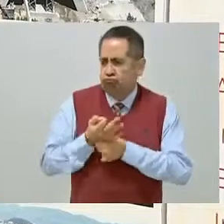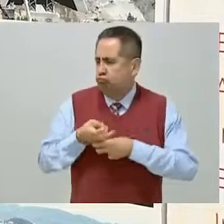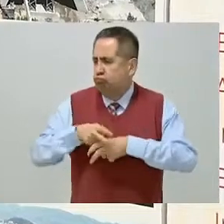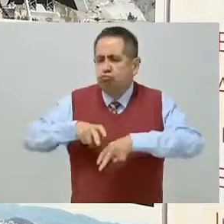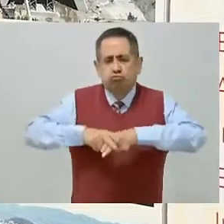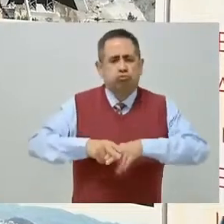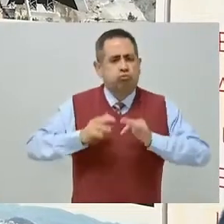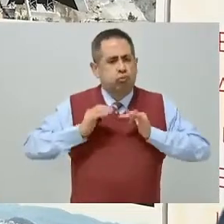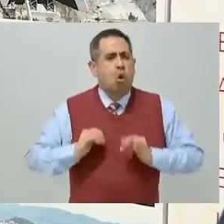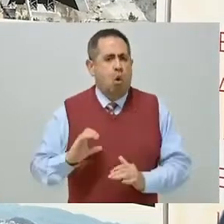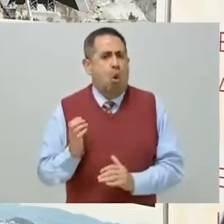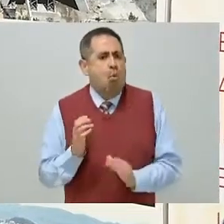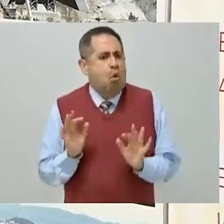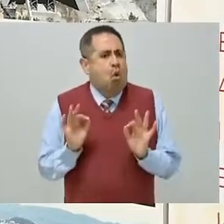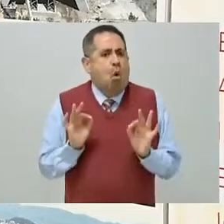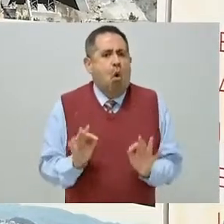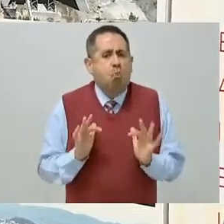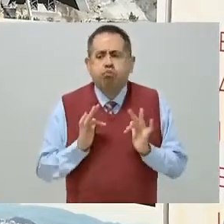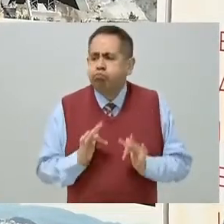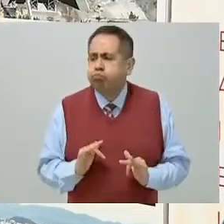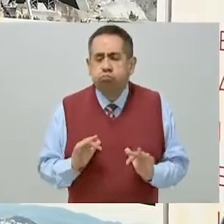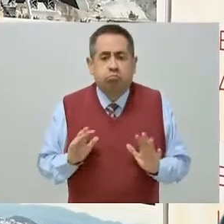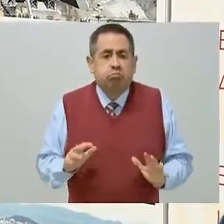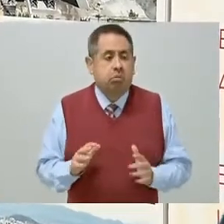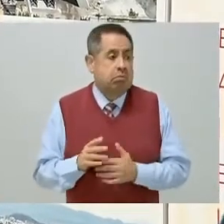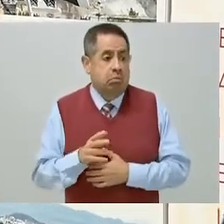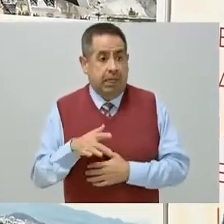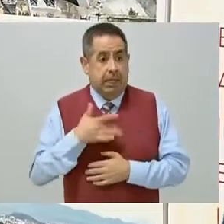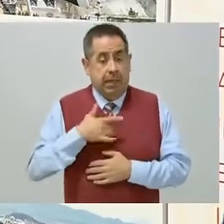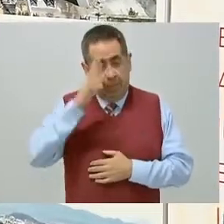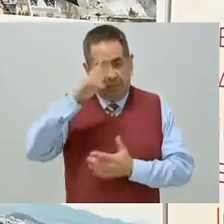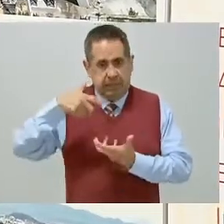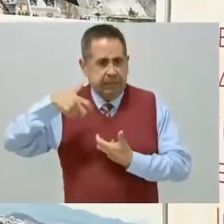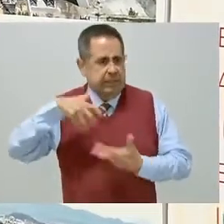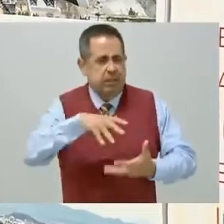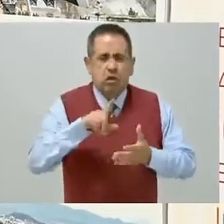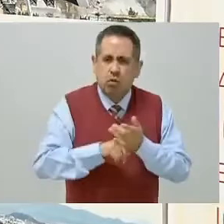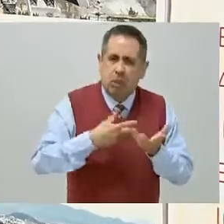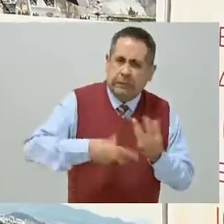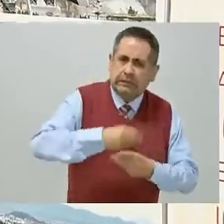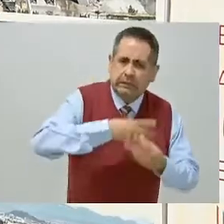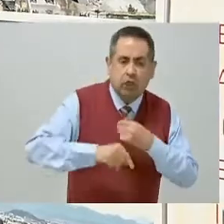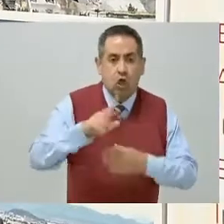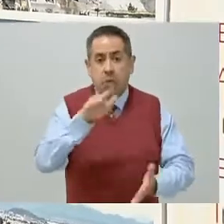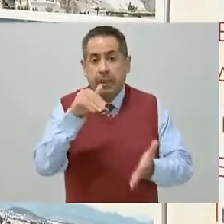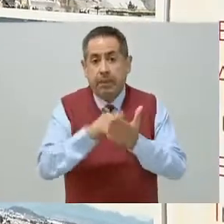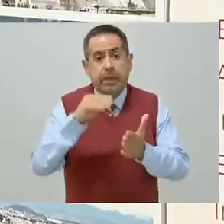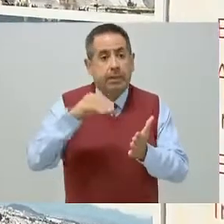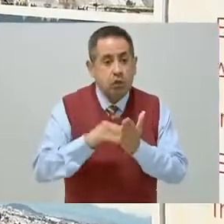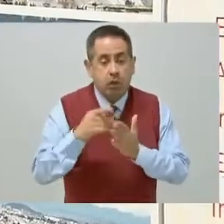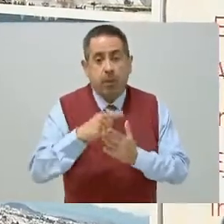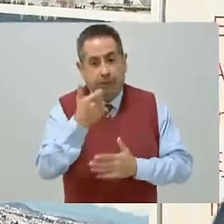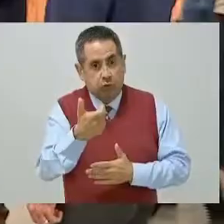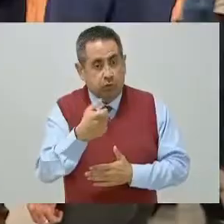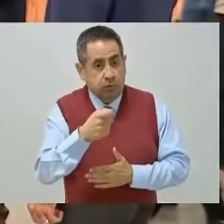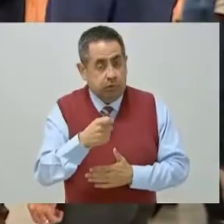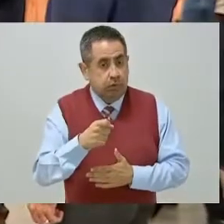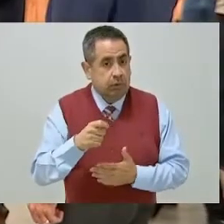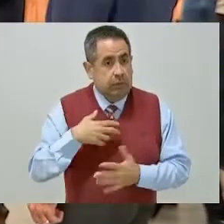entra en operación. Se estima que tendremos una inversión de alrededor de 90 mil millones de pesos, es la